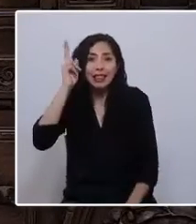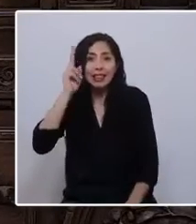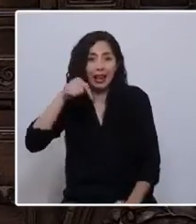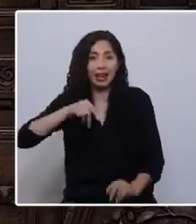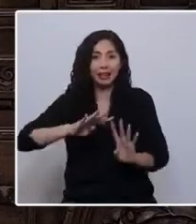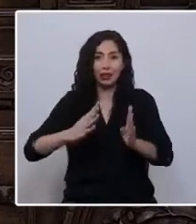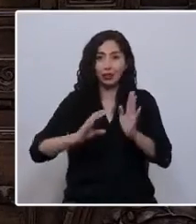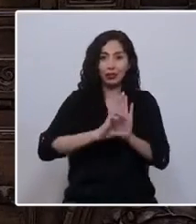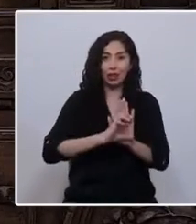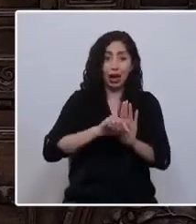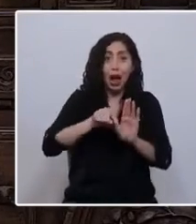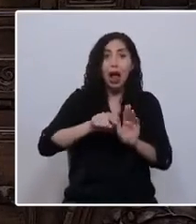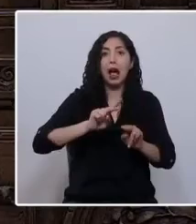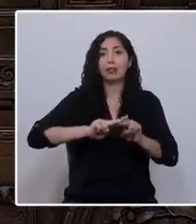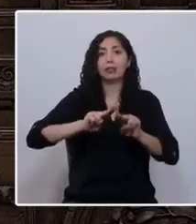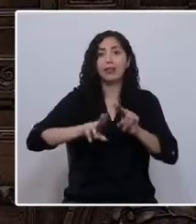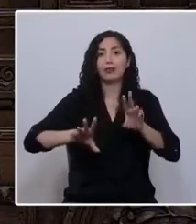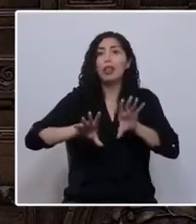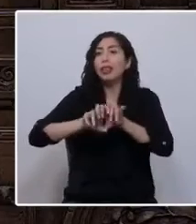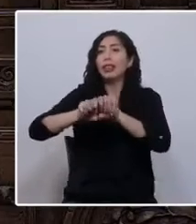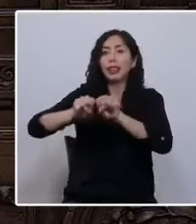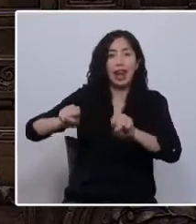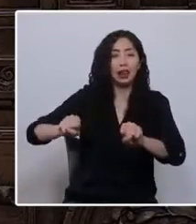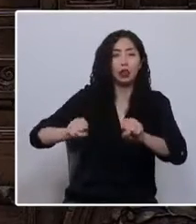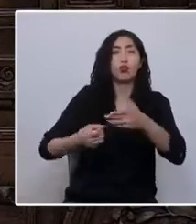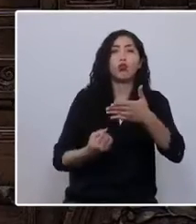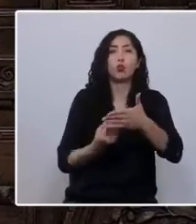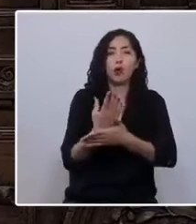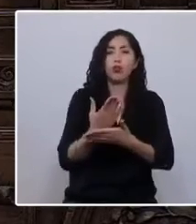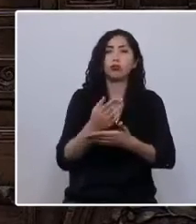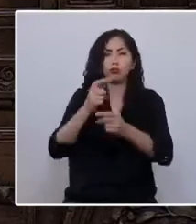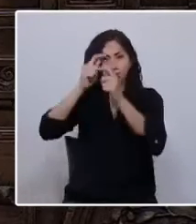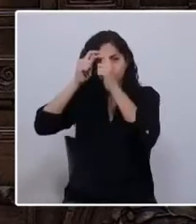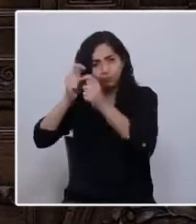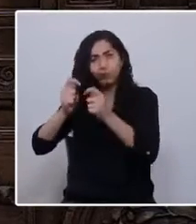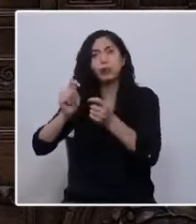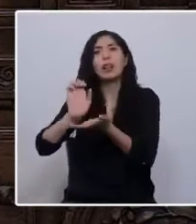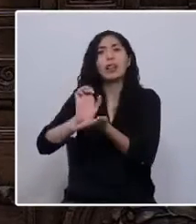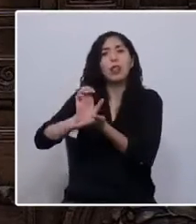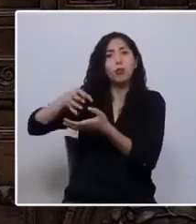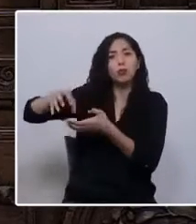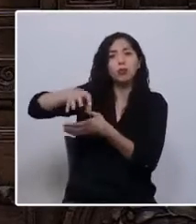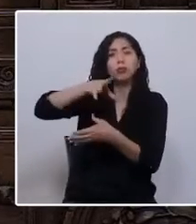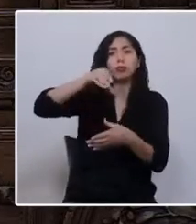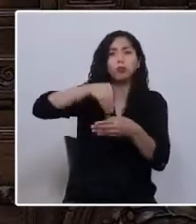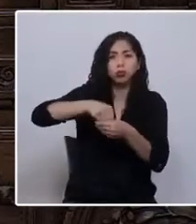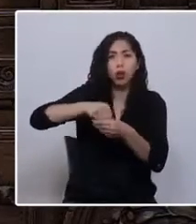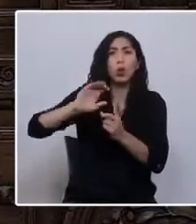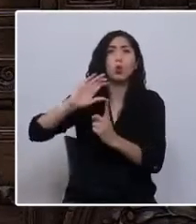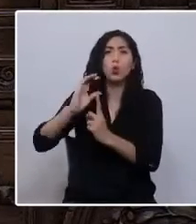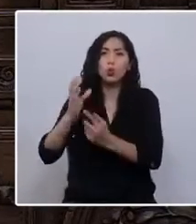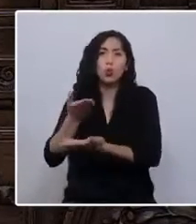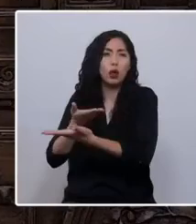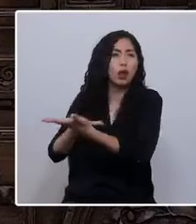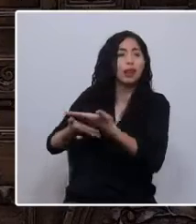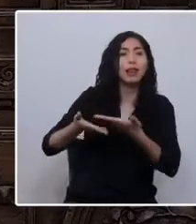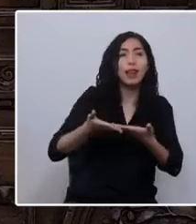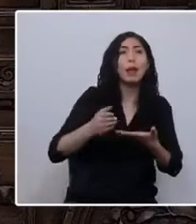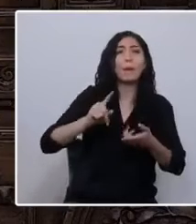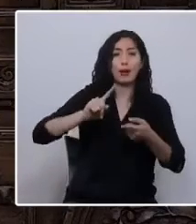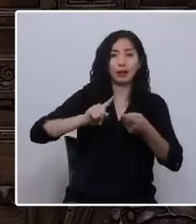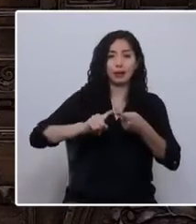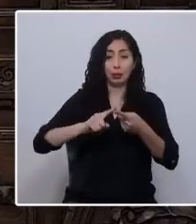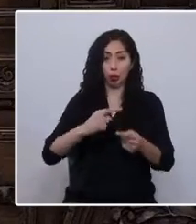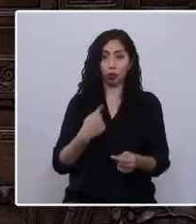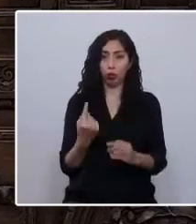hacer ese nuevo trato sobre la base del reconocimiento, la pro-inacionalidad, la interculturalidad y la participación, estemos a la